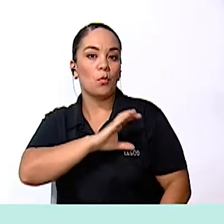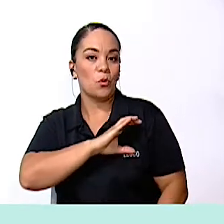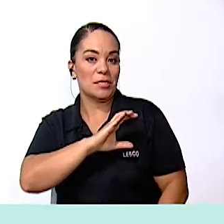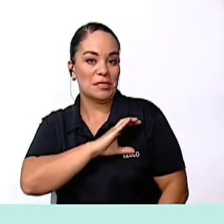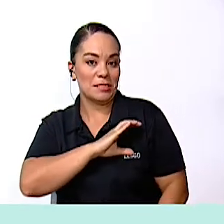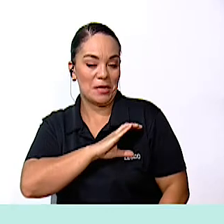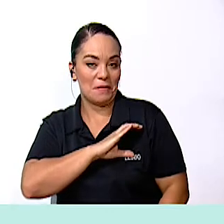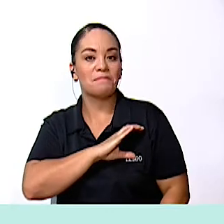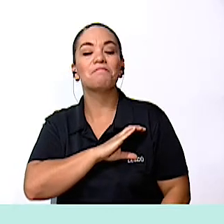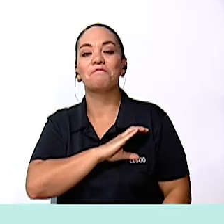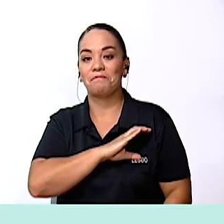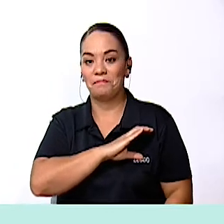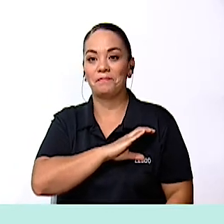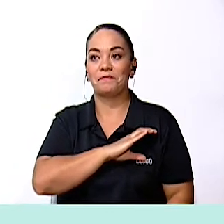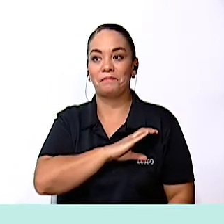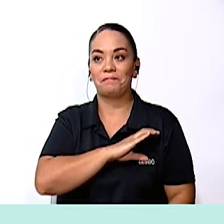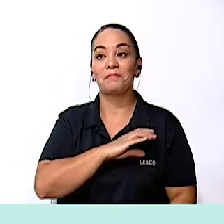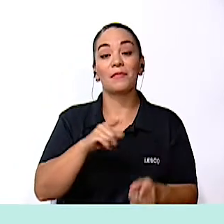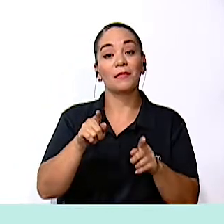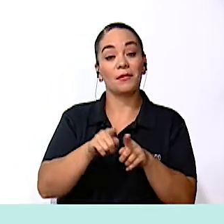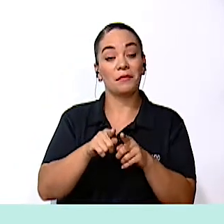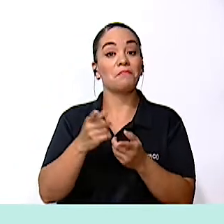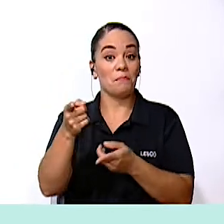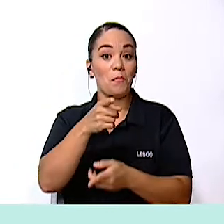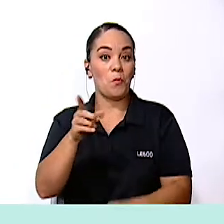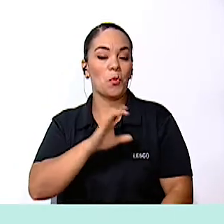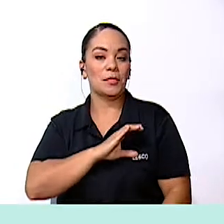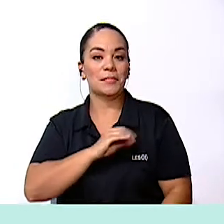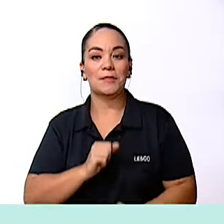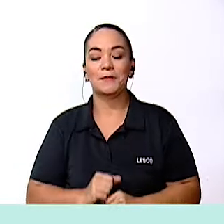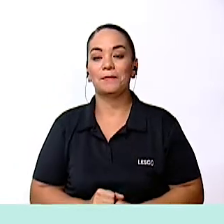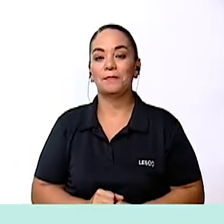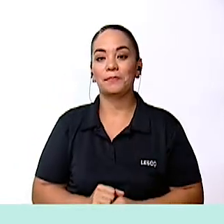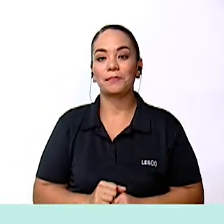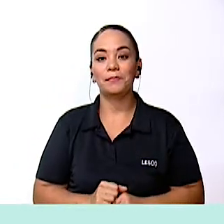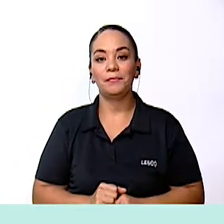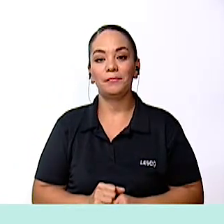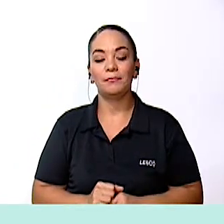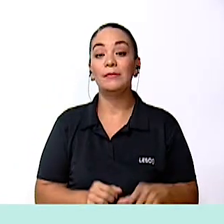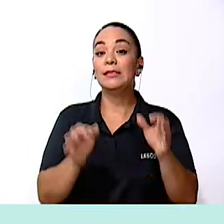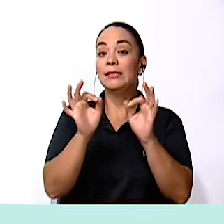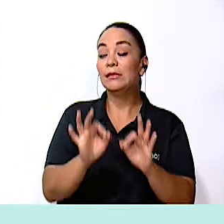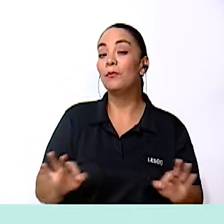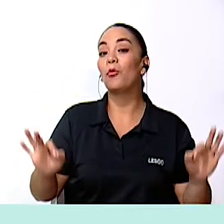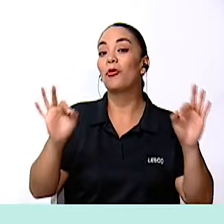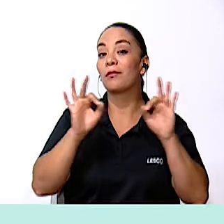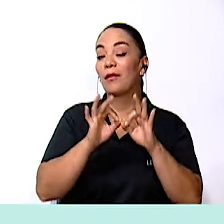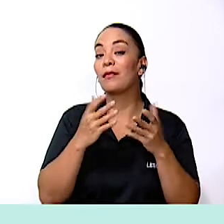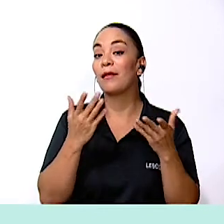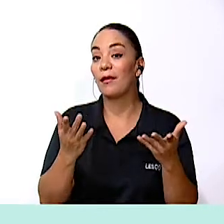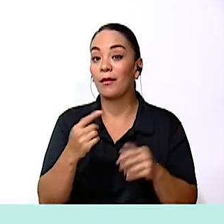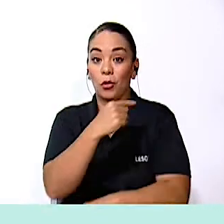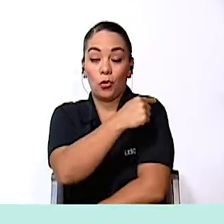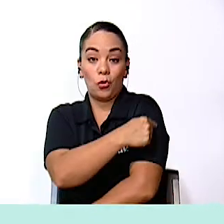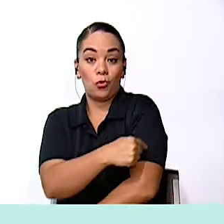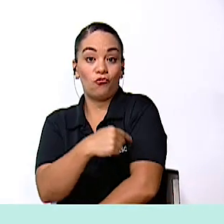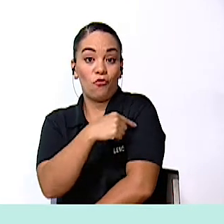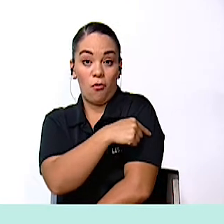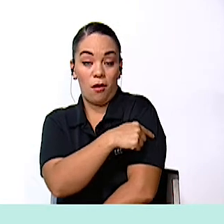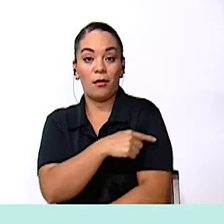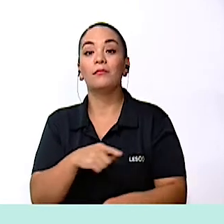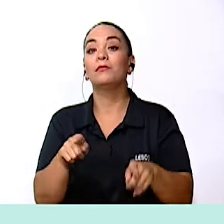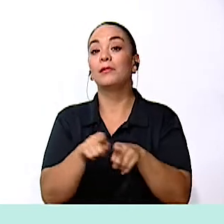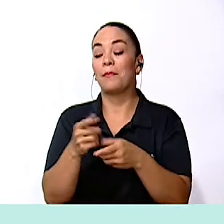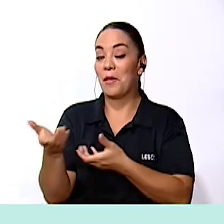o lo que conocemos como los policías También son muy importantes la cruz roja y el